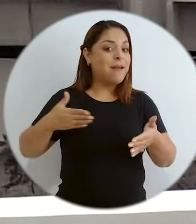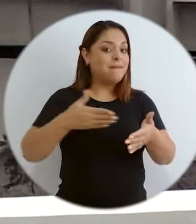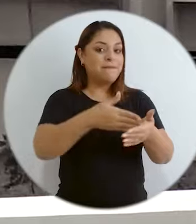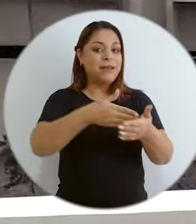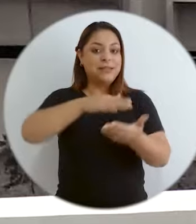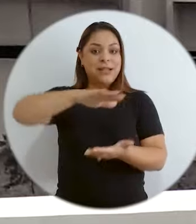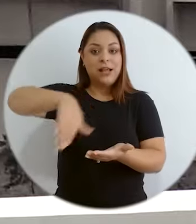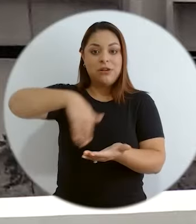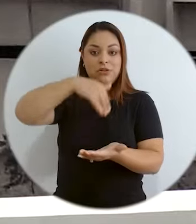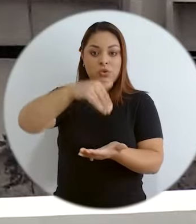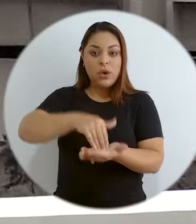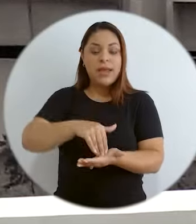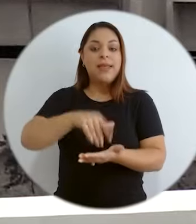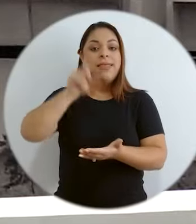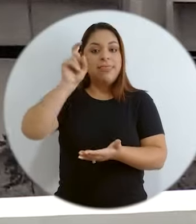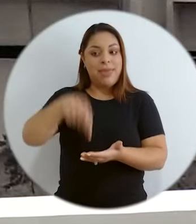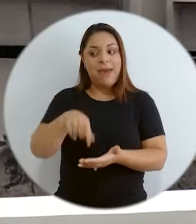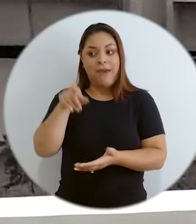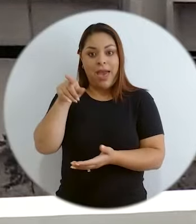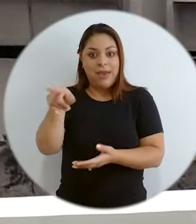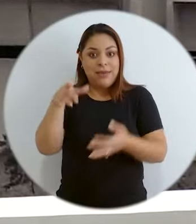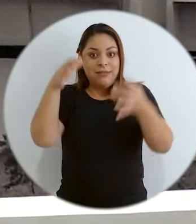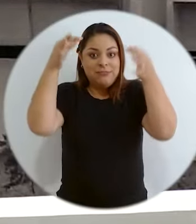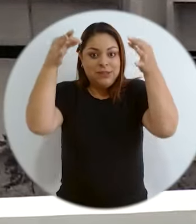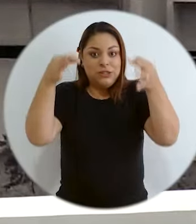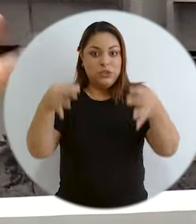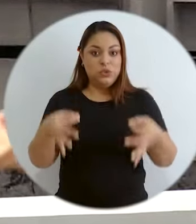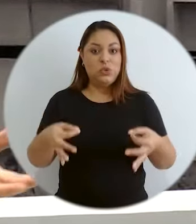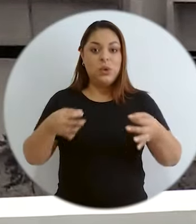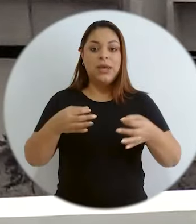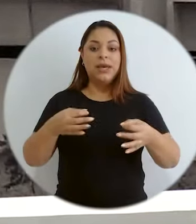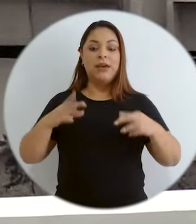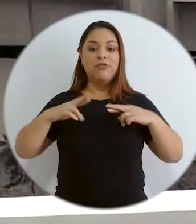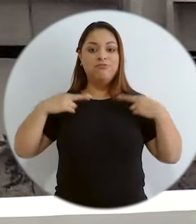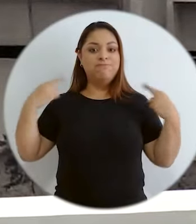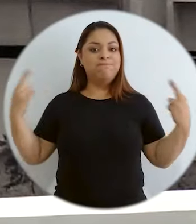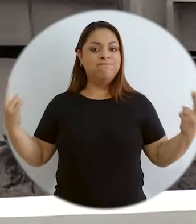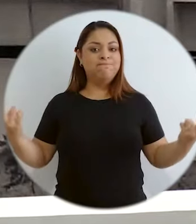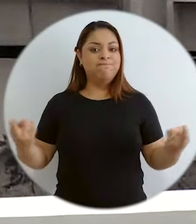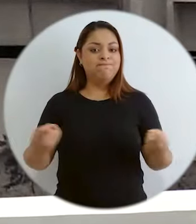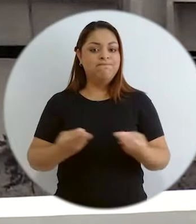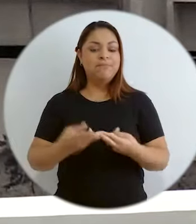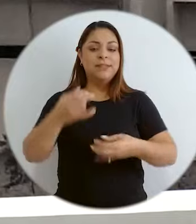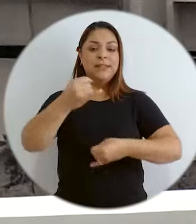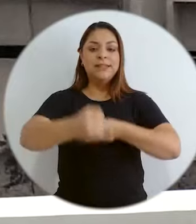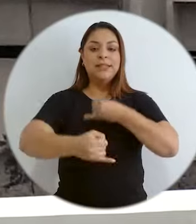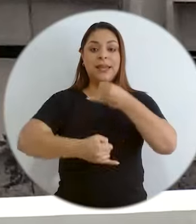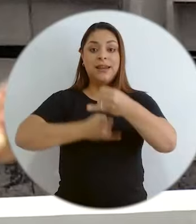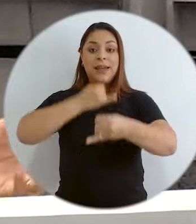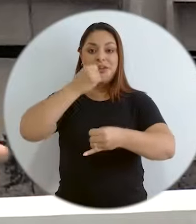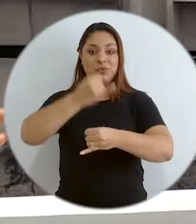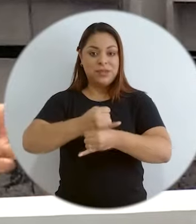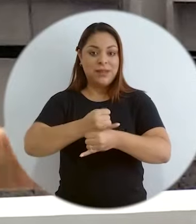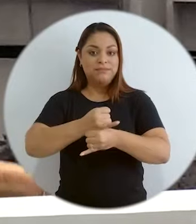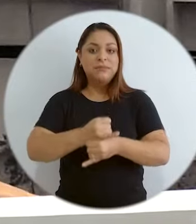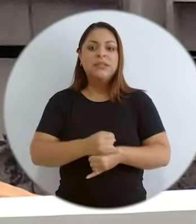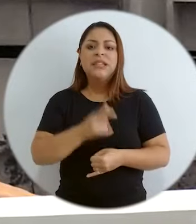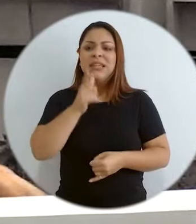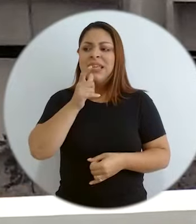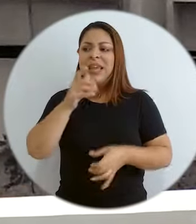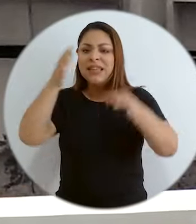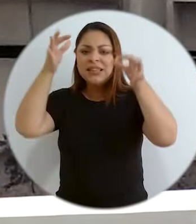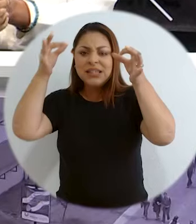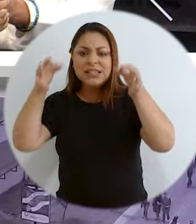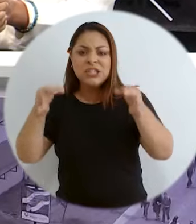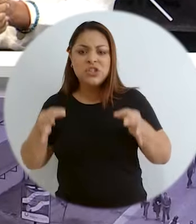decisiones que afectan, nos afectan localmente, se toman en estos grandes foros internacionales, y se toman no necesariamente